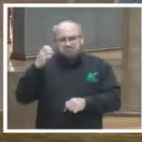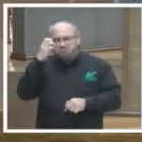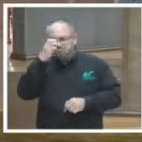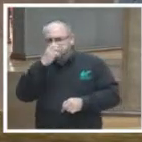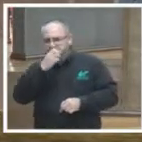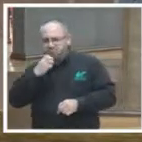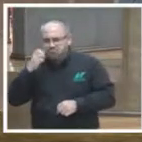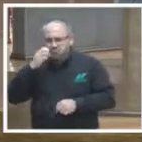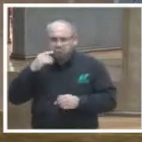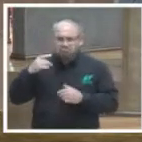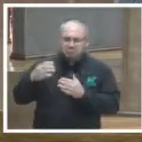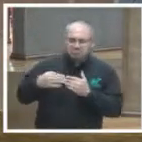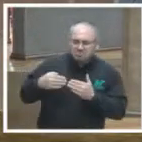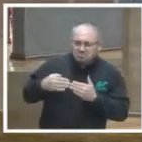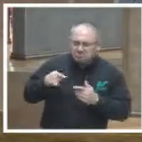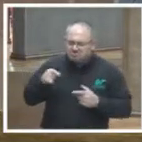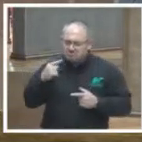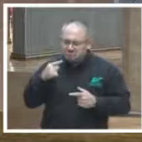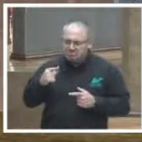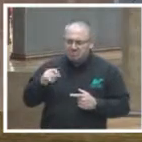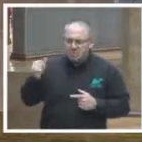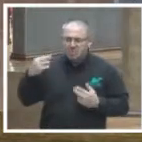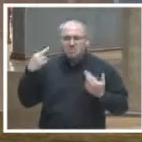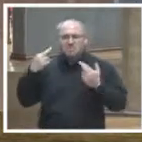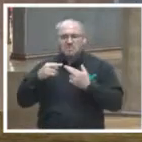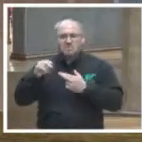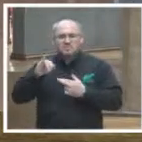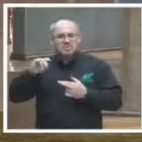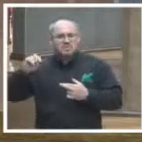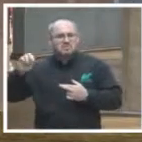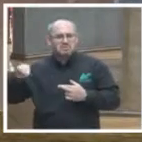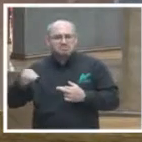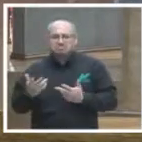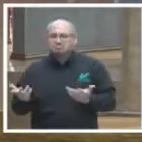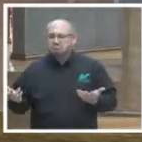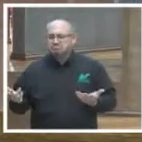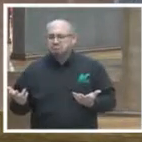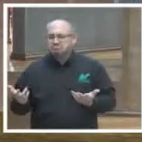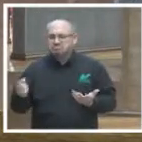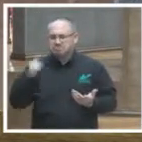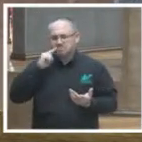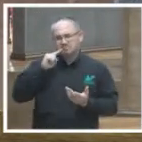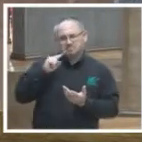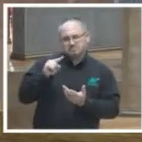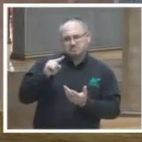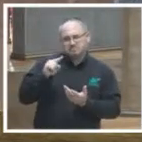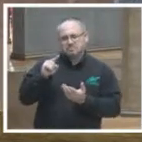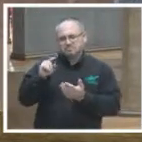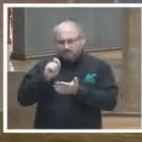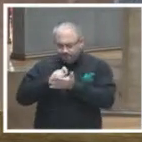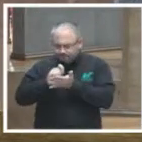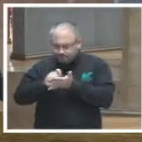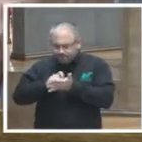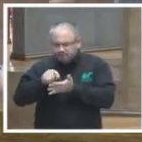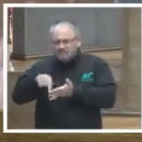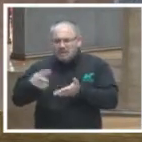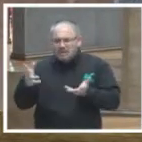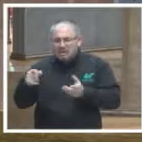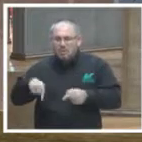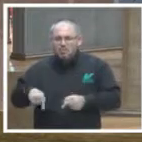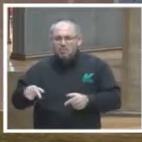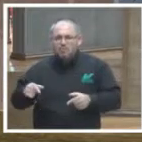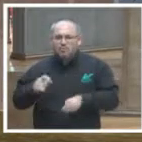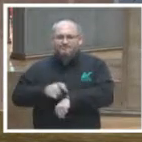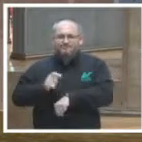el modelo y junto con otros profesores del ITAM y han podido documentar cómo se reduce o